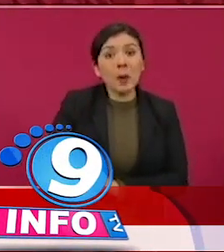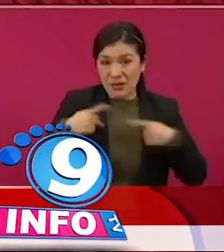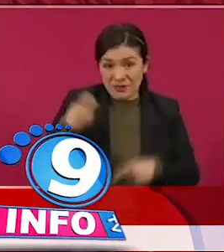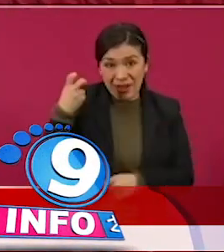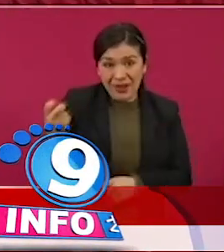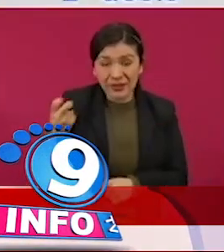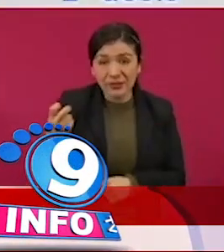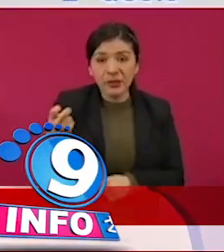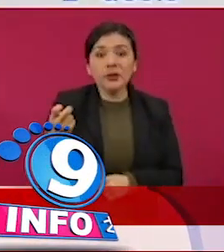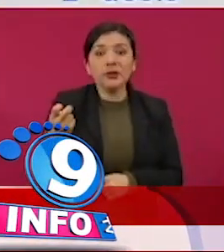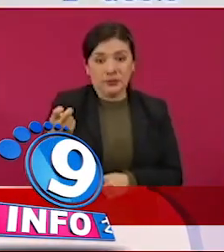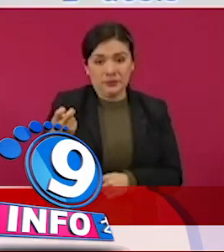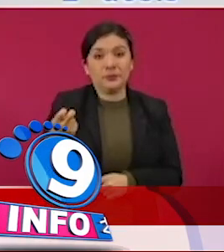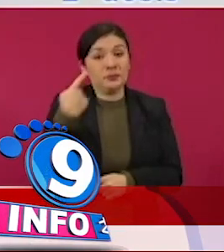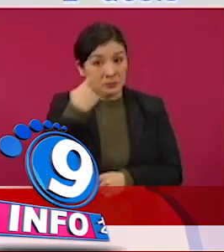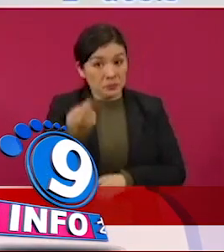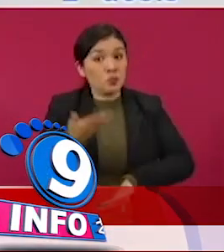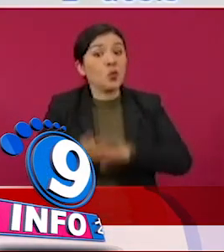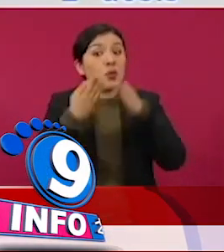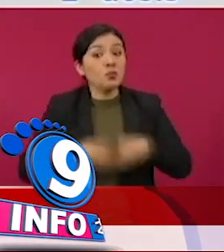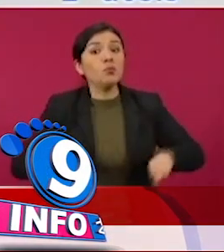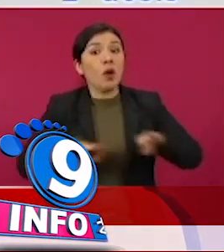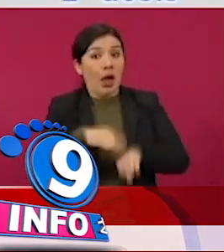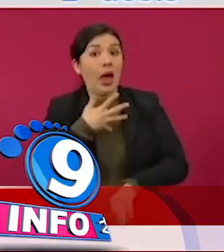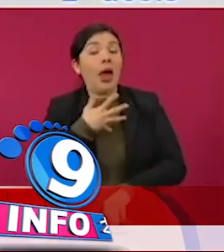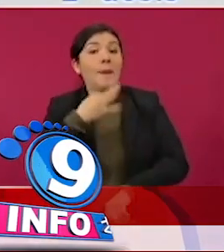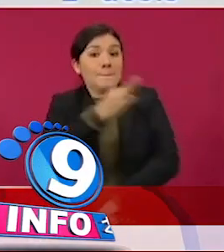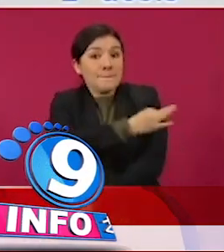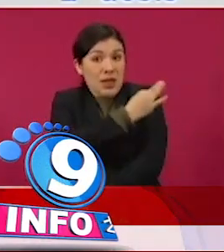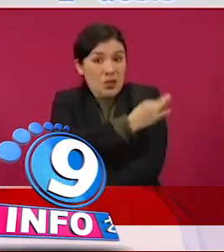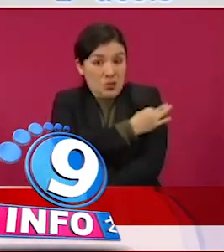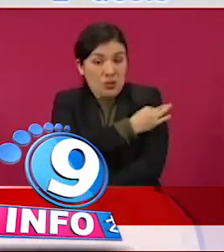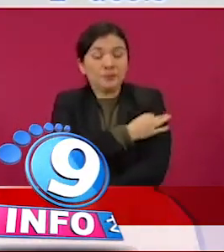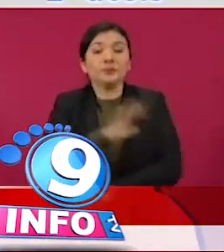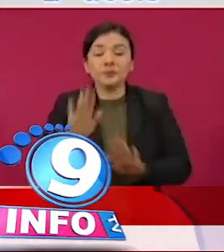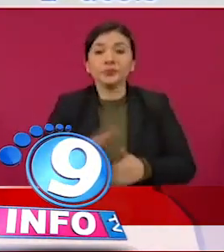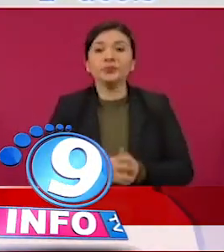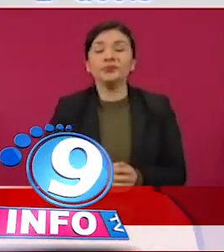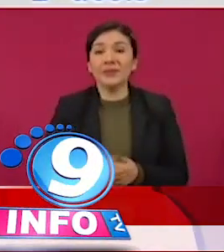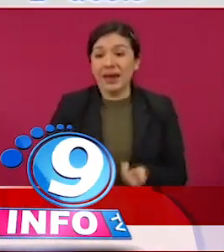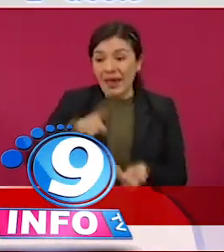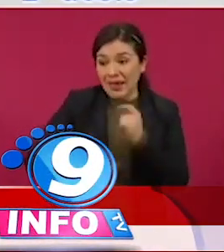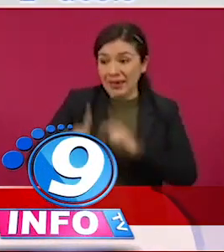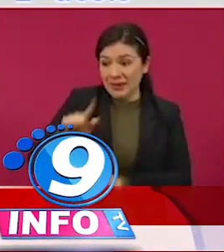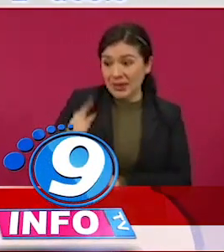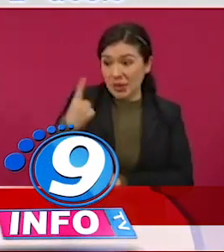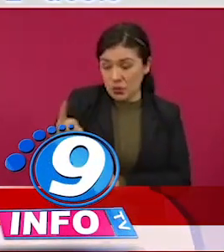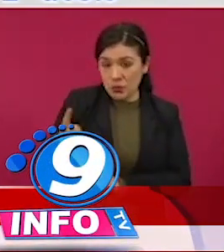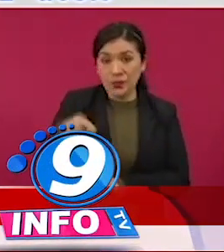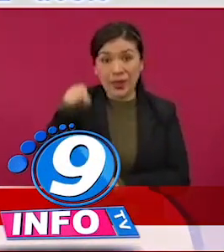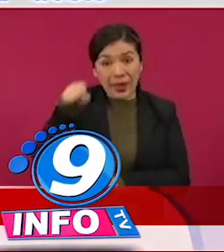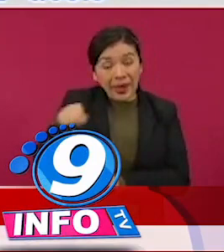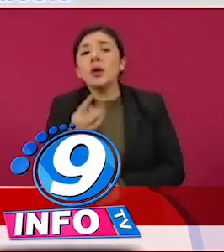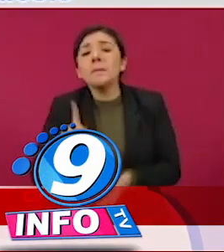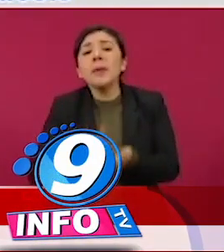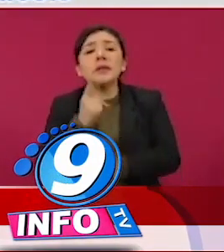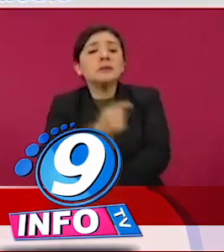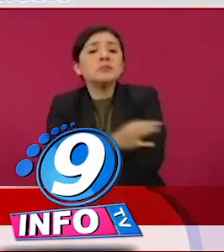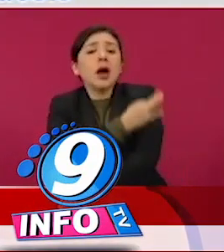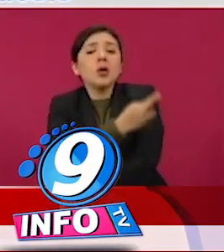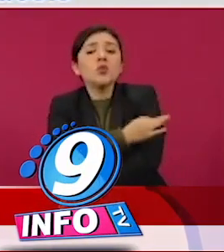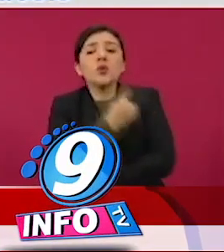71, para que vean la importancia de la vacuna, 13 personas de los 71,